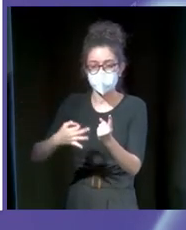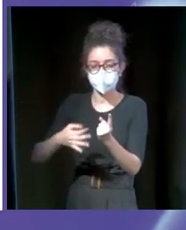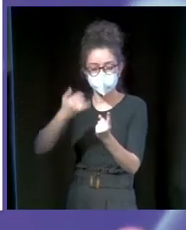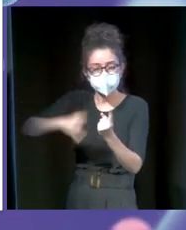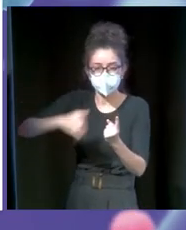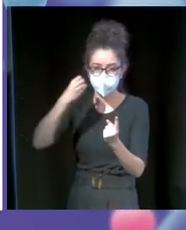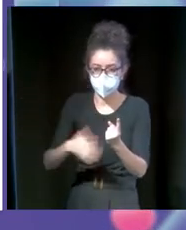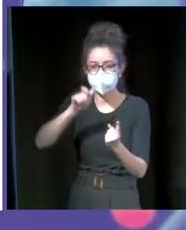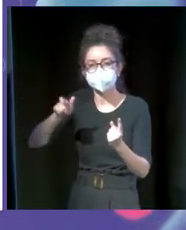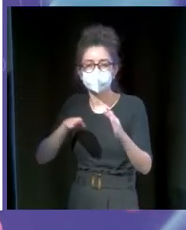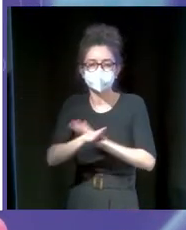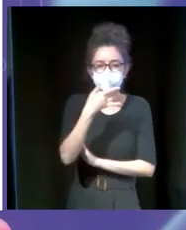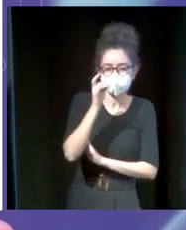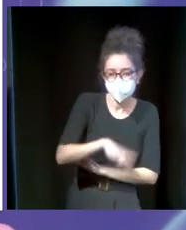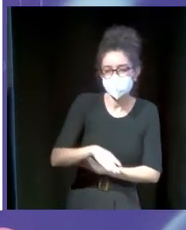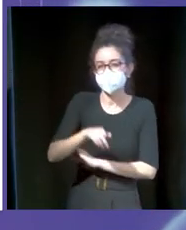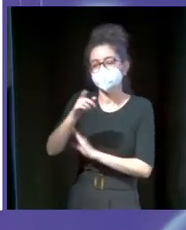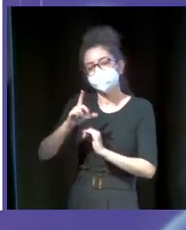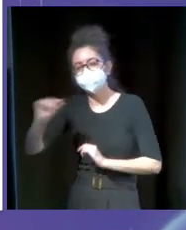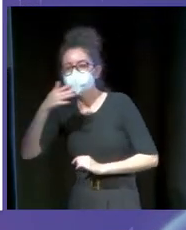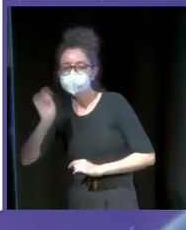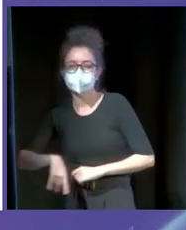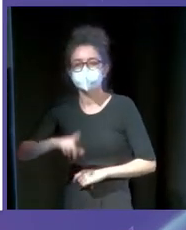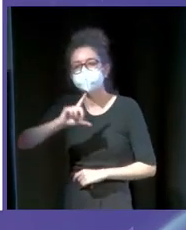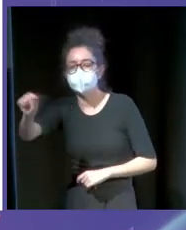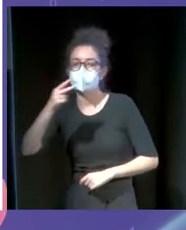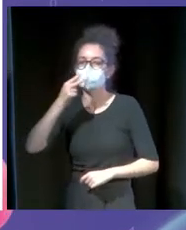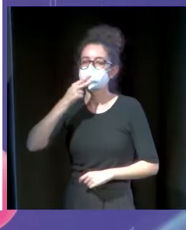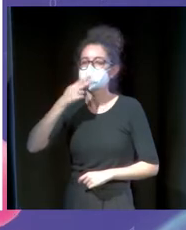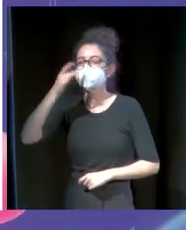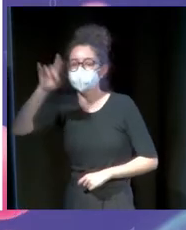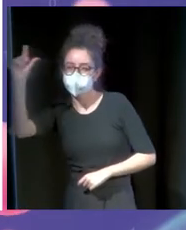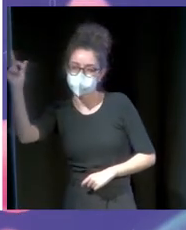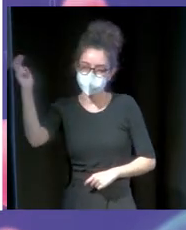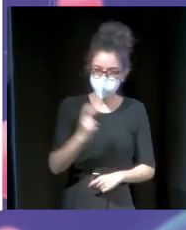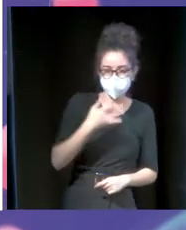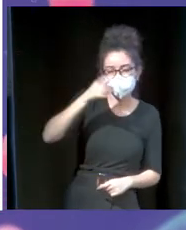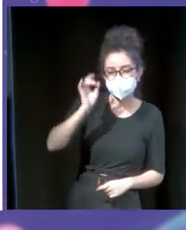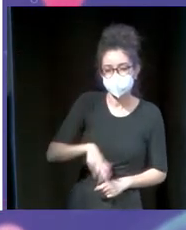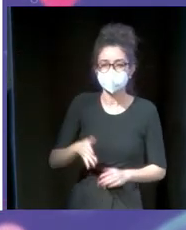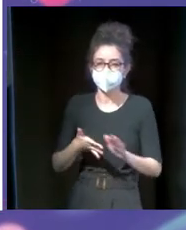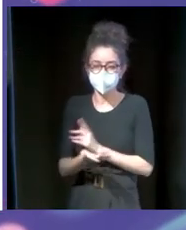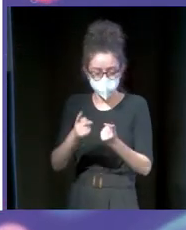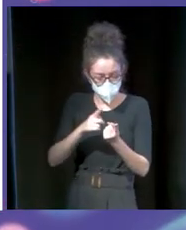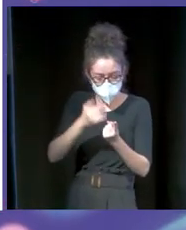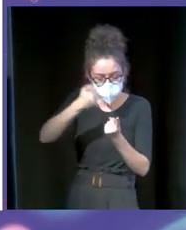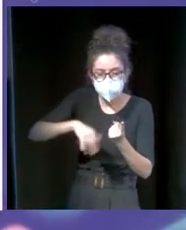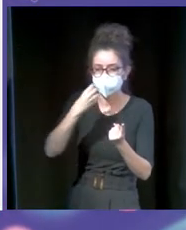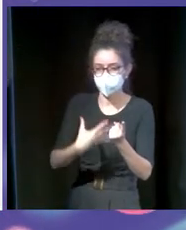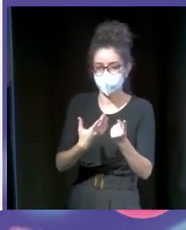evento. Pues quién entra, quién sale, quién ha salido a fumar, quién ha vuelto. En cada momento podemos saber cómo está ese evento.